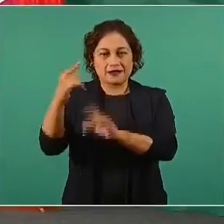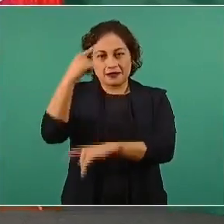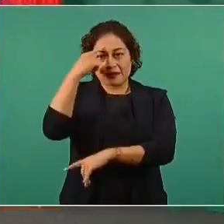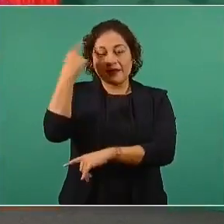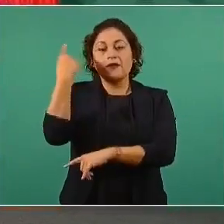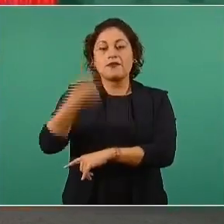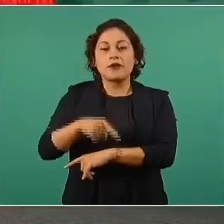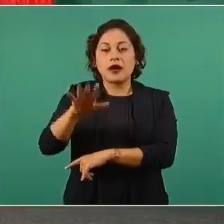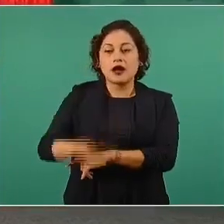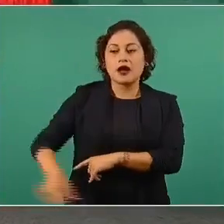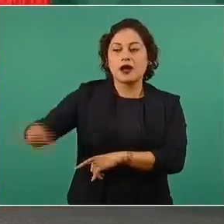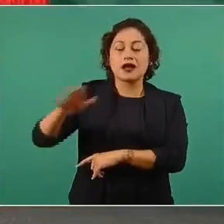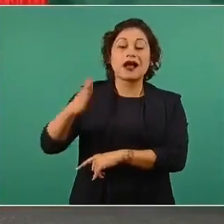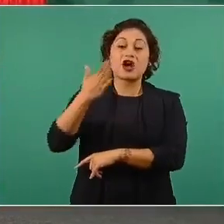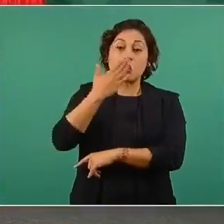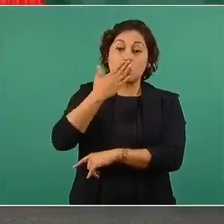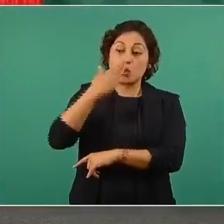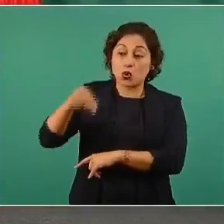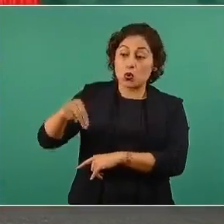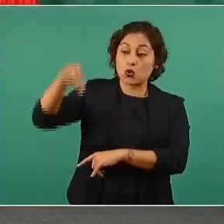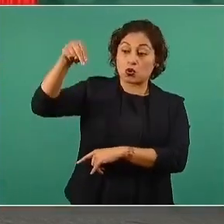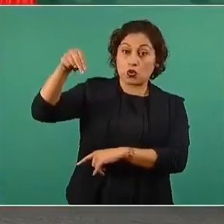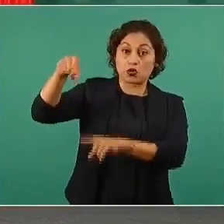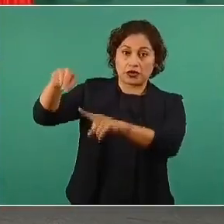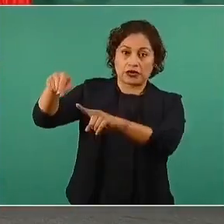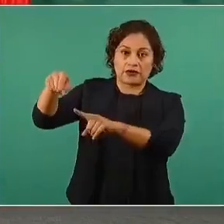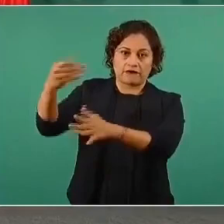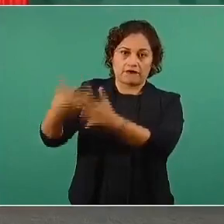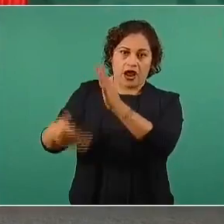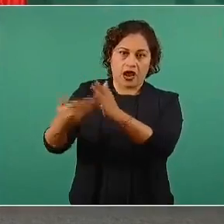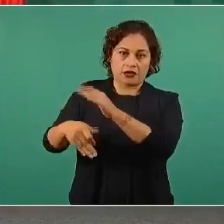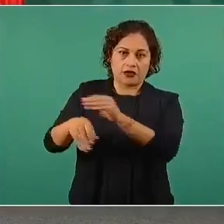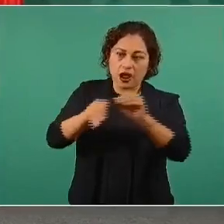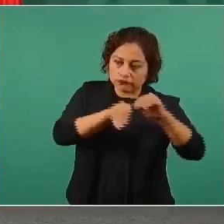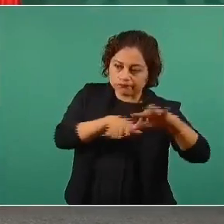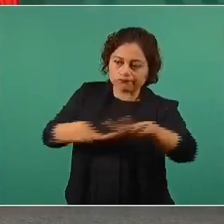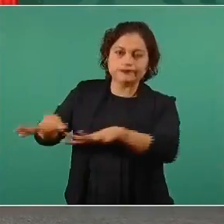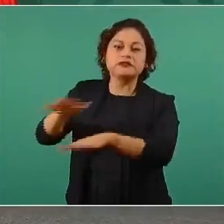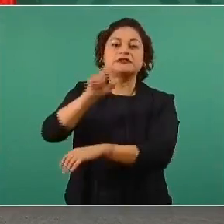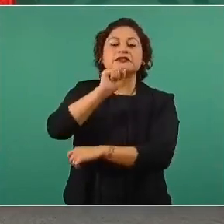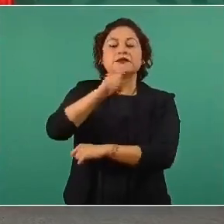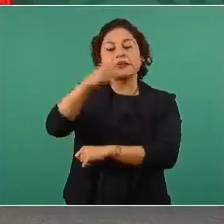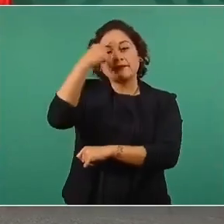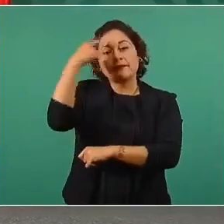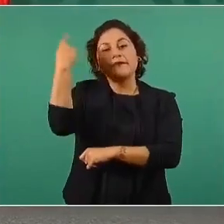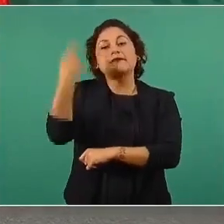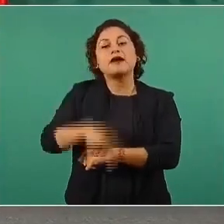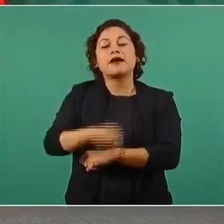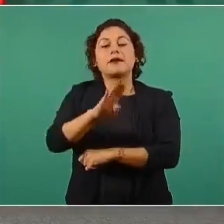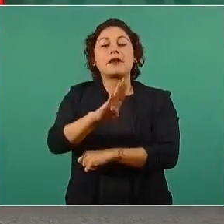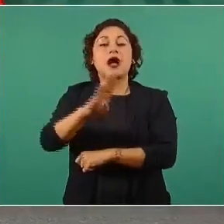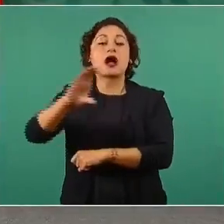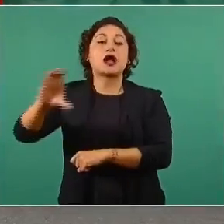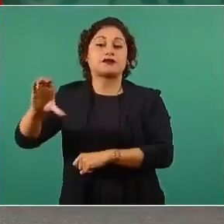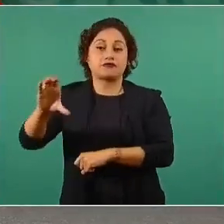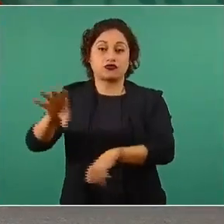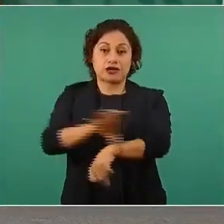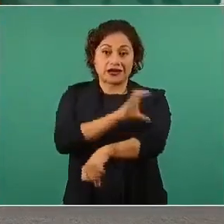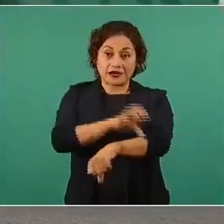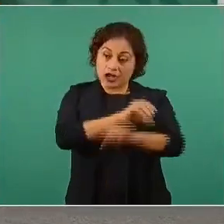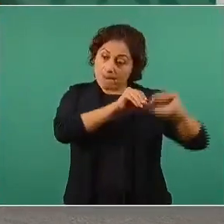que es el norte Sonora y queremos también llevar energía a Baja California pero eso